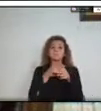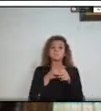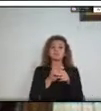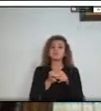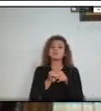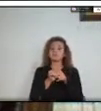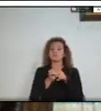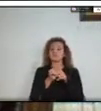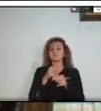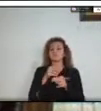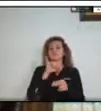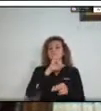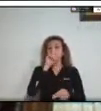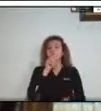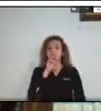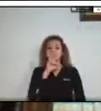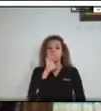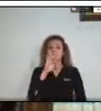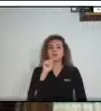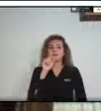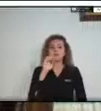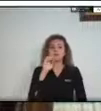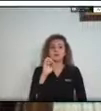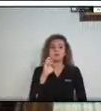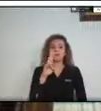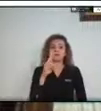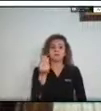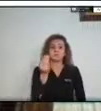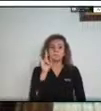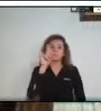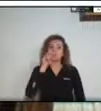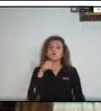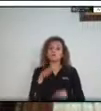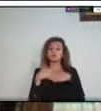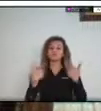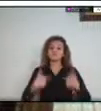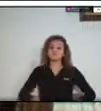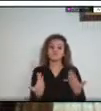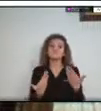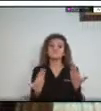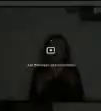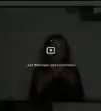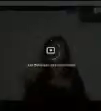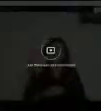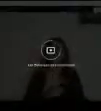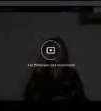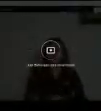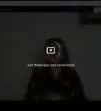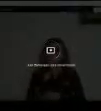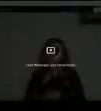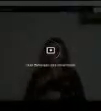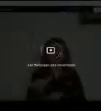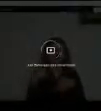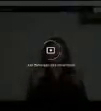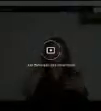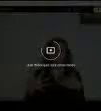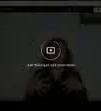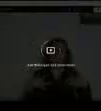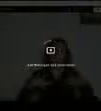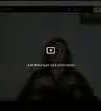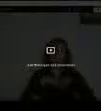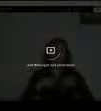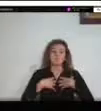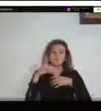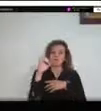ambiental en nuestro departamento del META. Como lo mencionabas, soy médico veterinario sostenista de la Universidad de Los